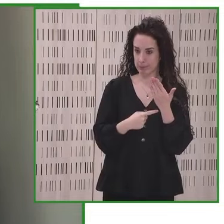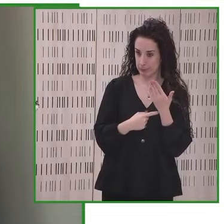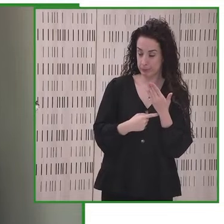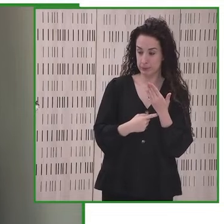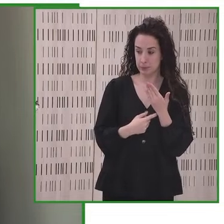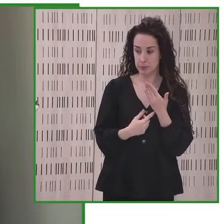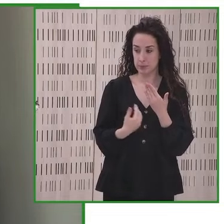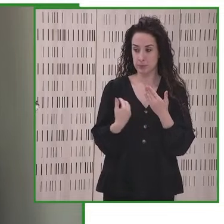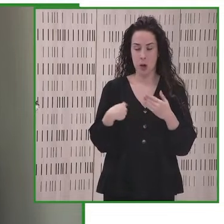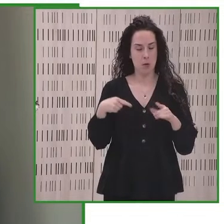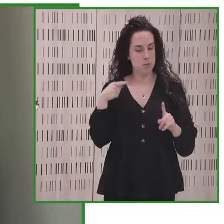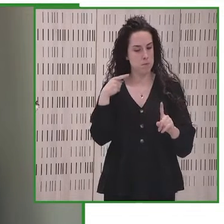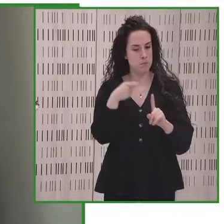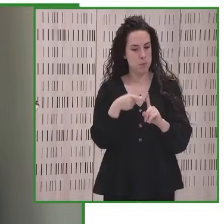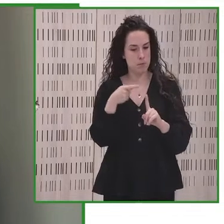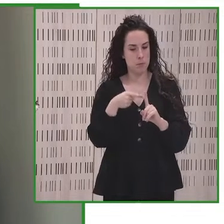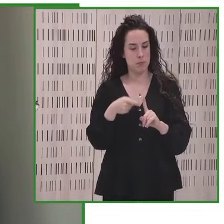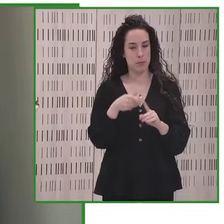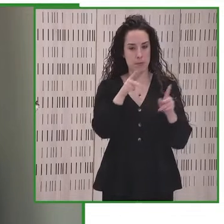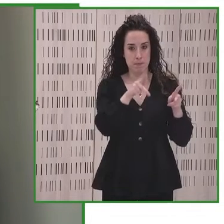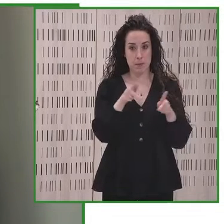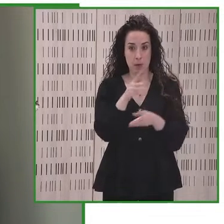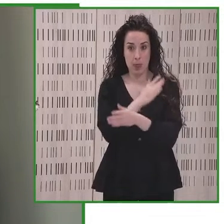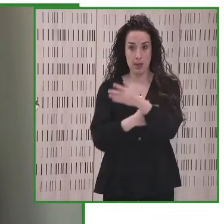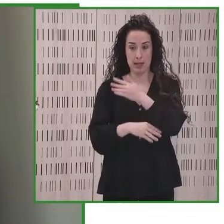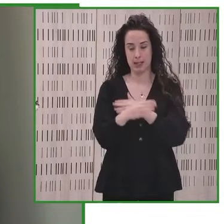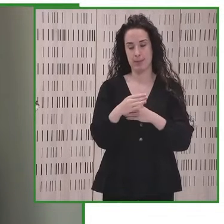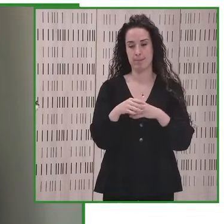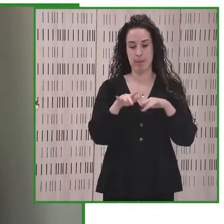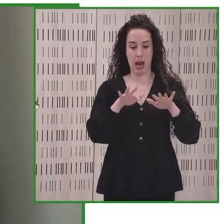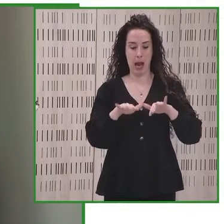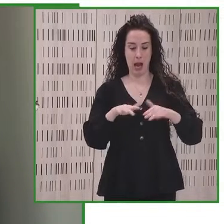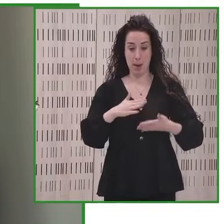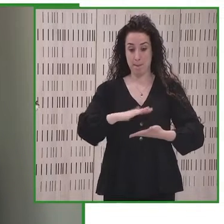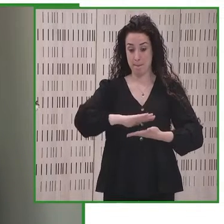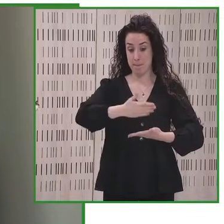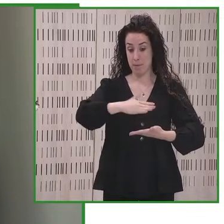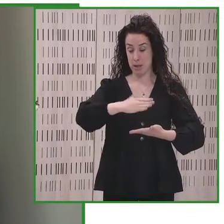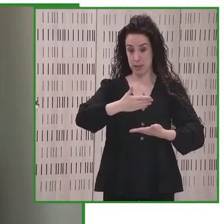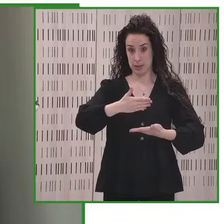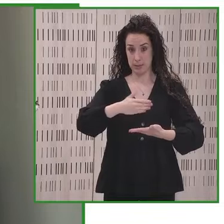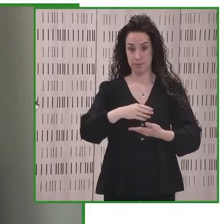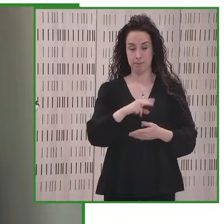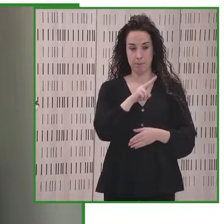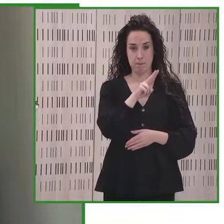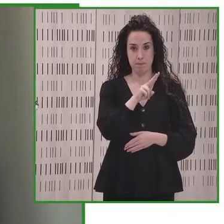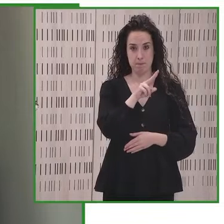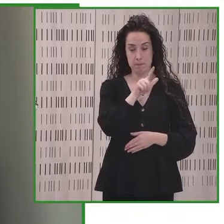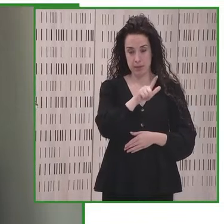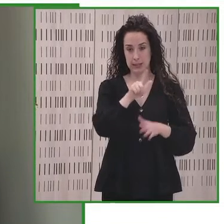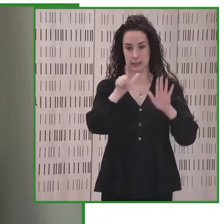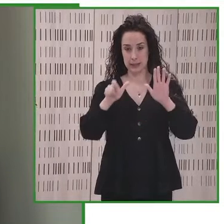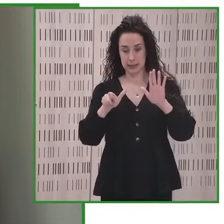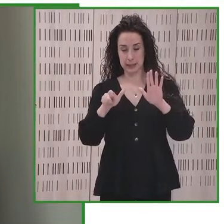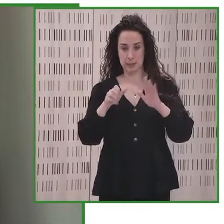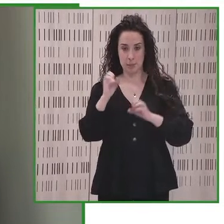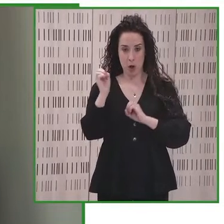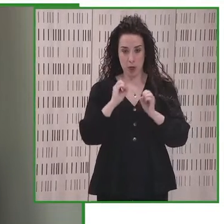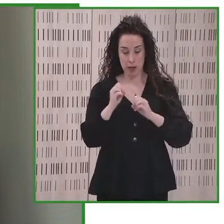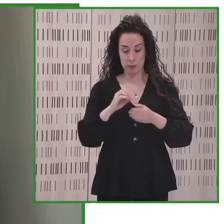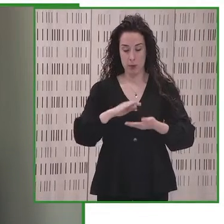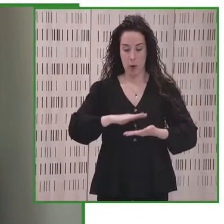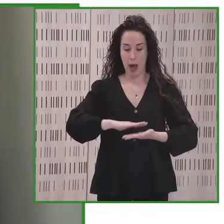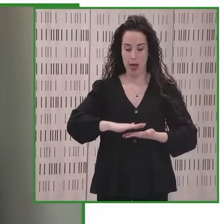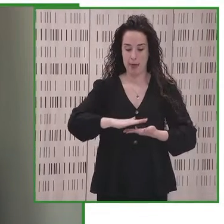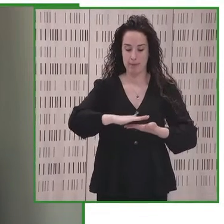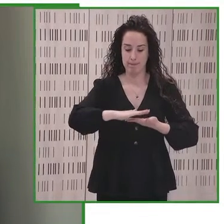accesibles más utilizados por las personas con discapacidad son el uso del computador portátil, un 26% el rebaje de la acera, casi un